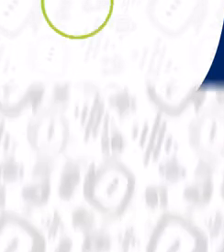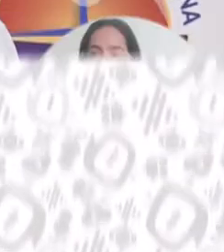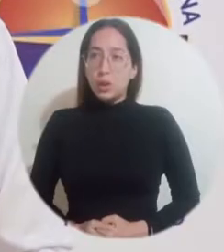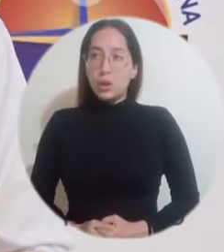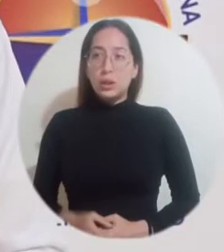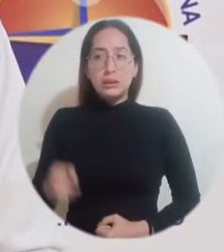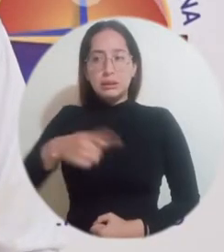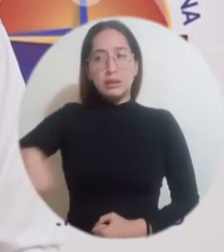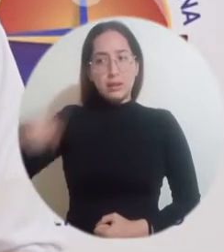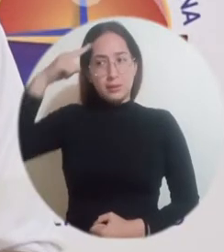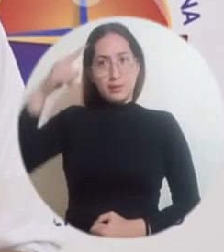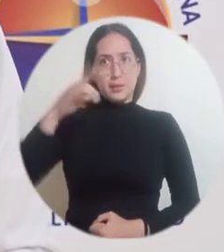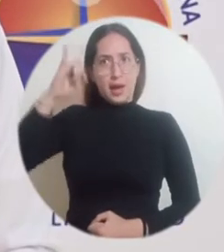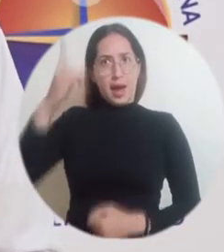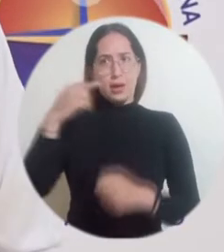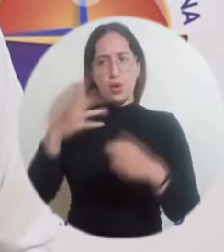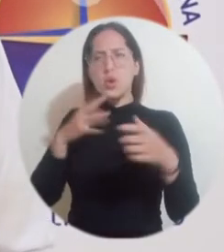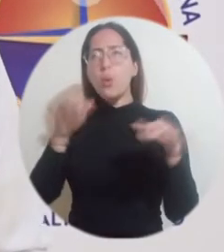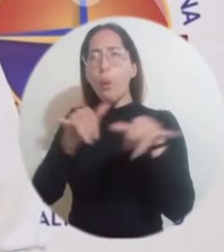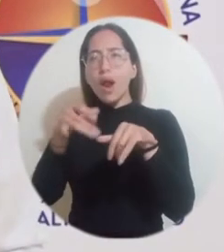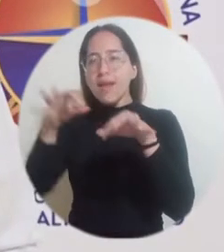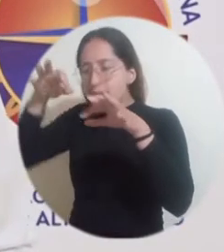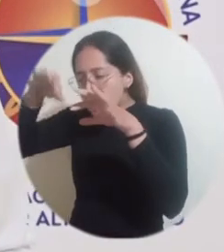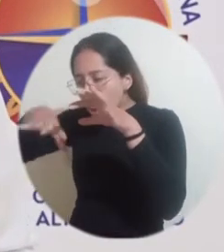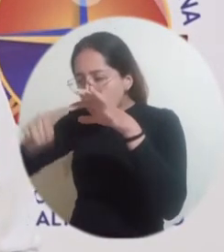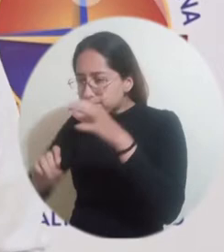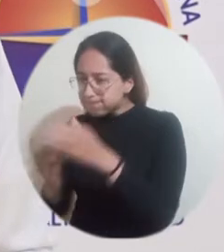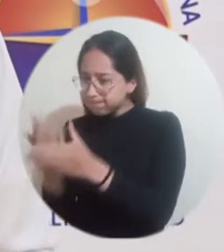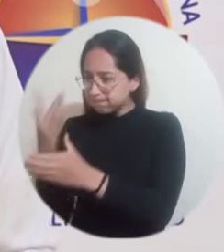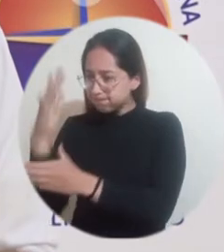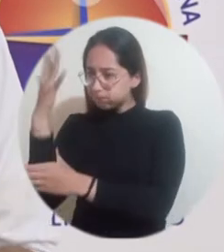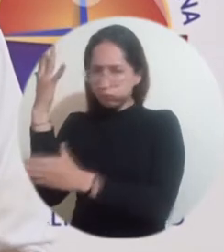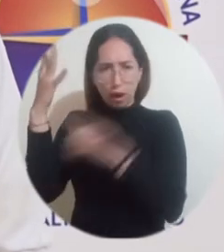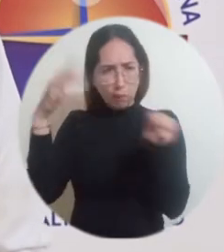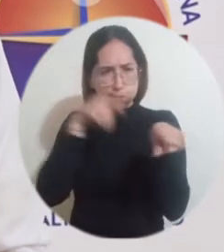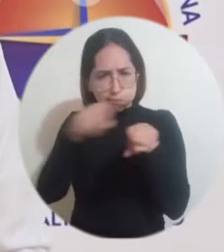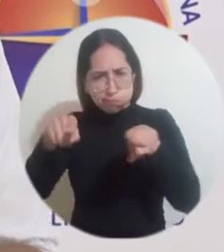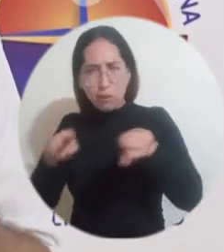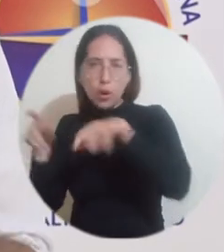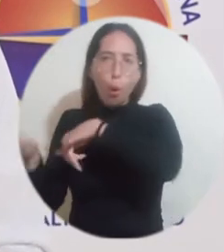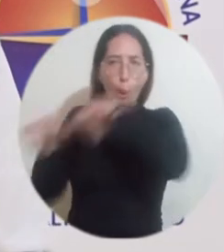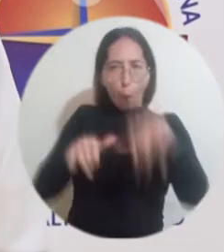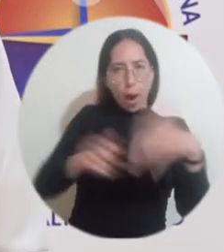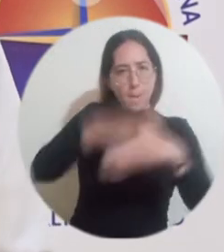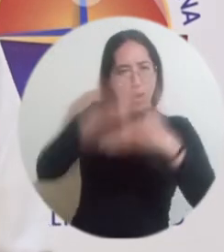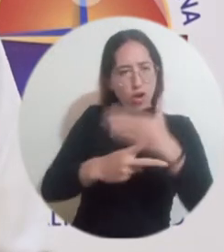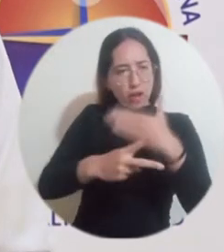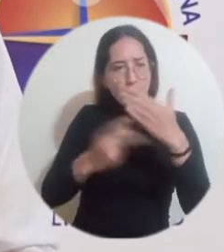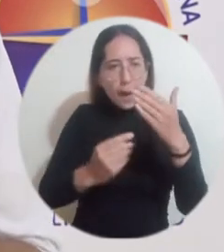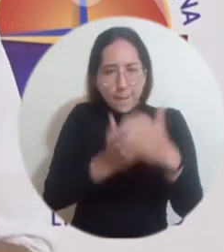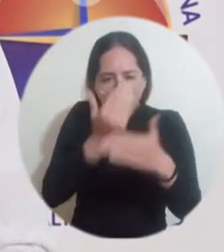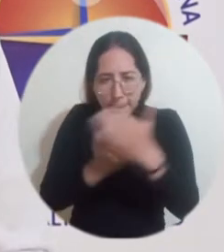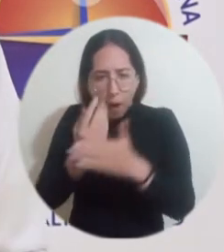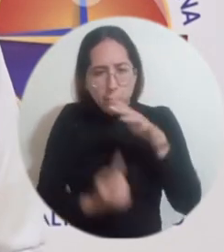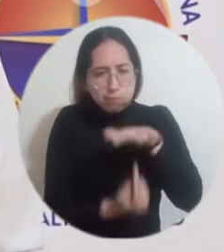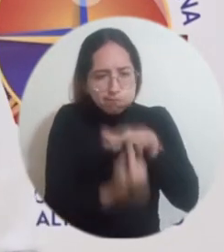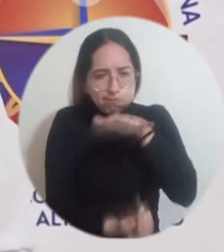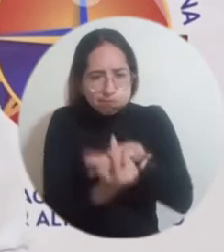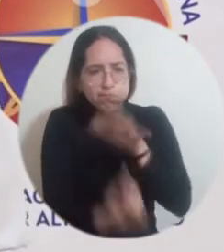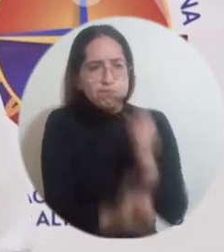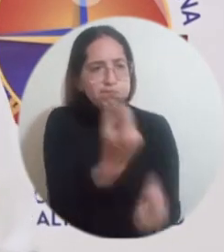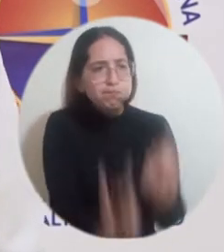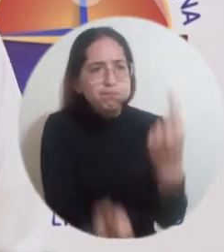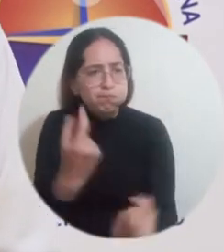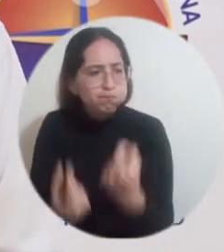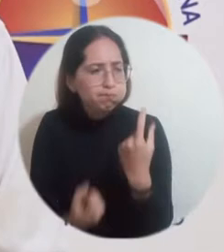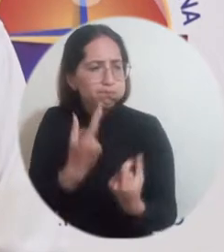Lo denominamos unas siembras porque muchos de esos logros fueron primeras veces de tener, digamos, por ejemplo,